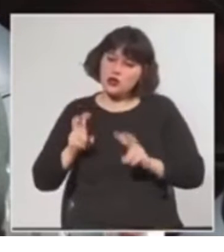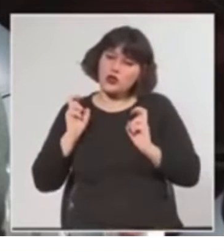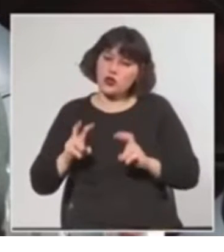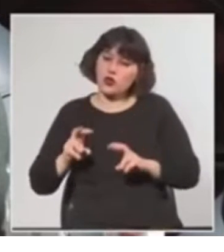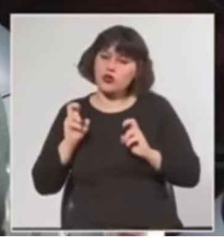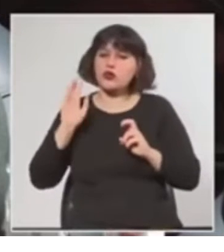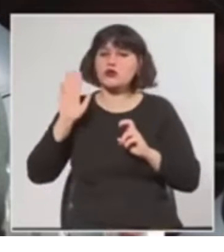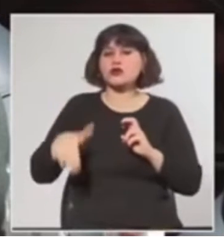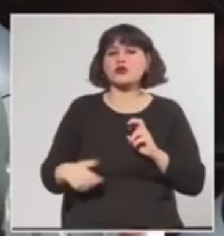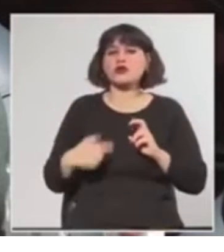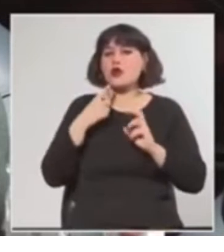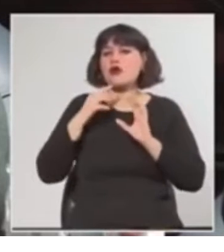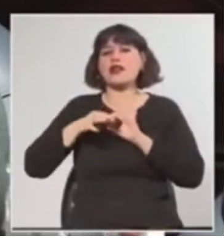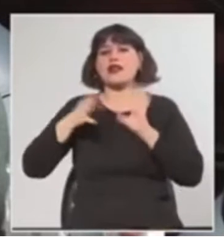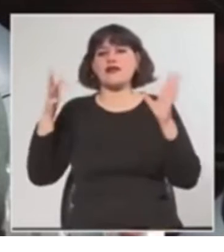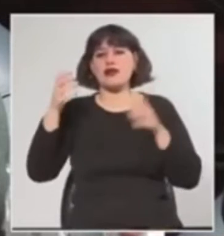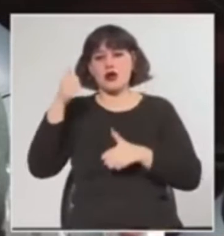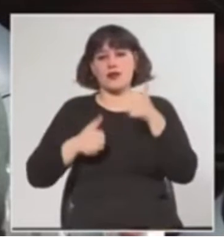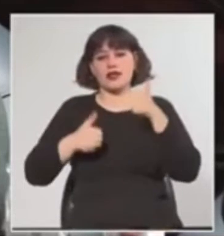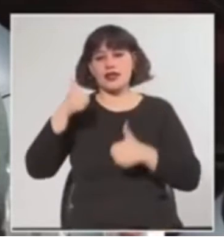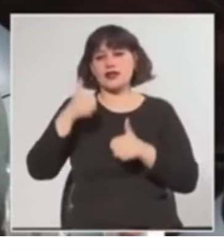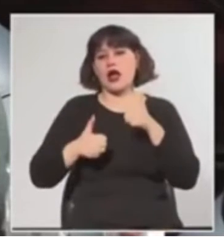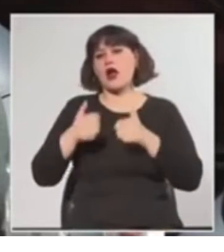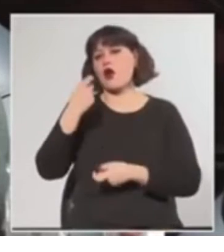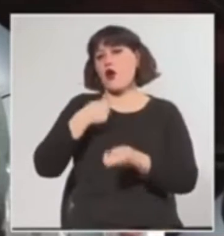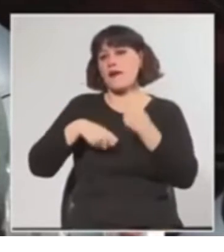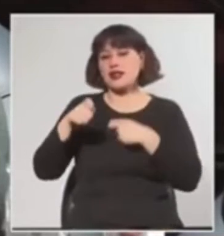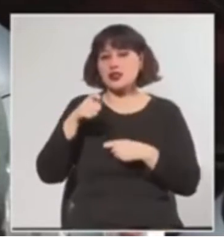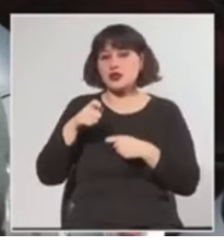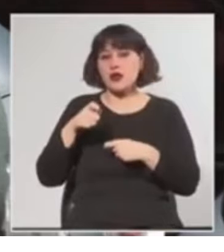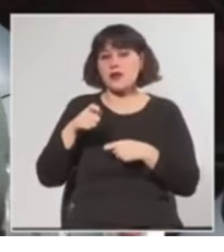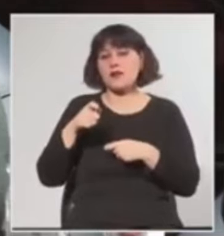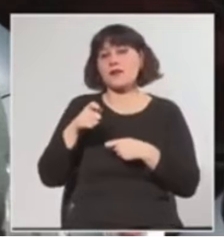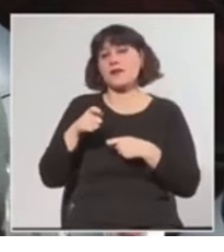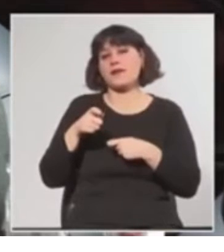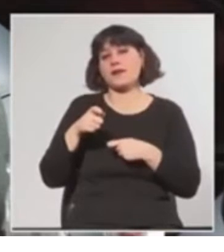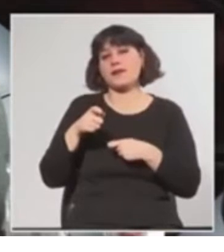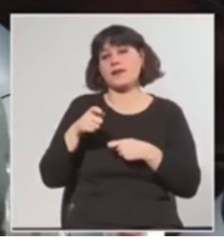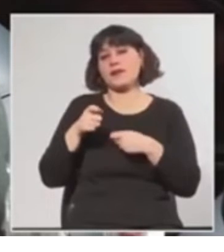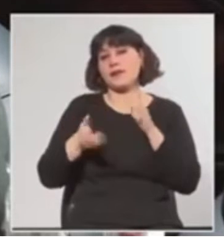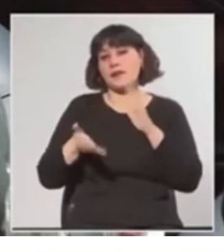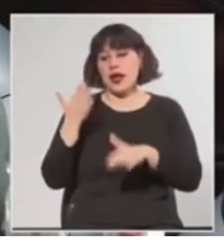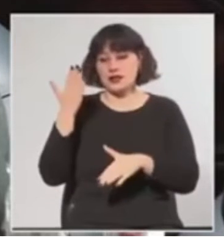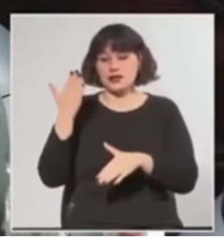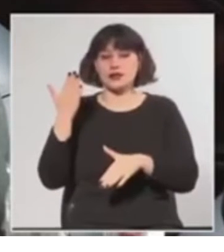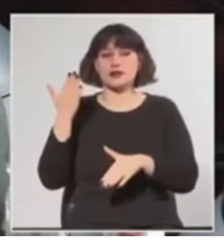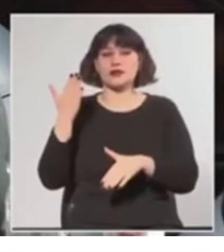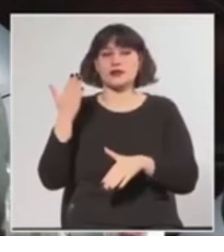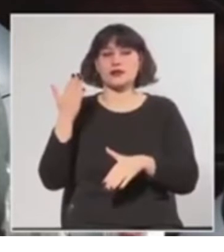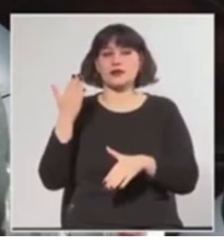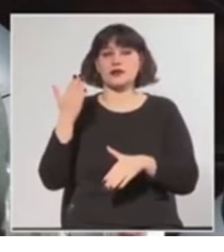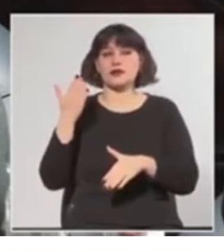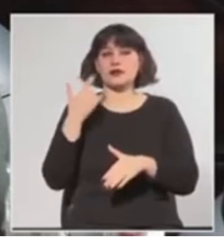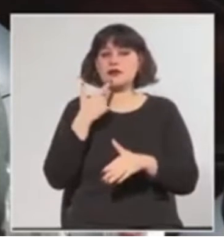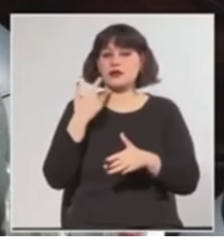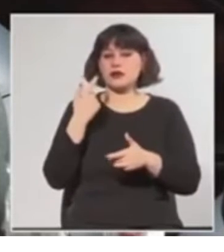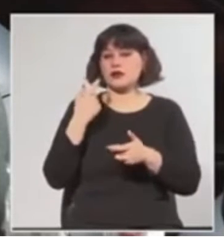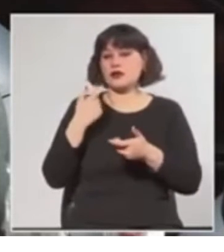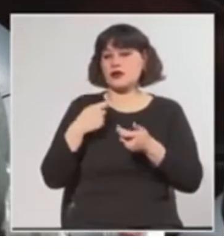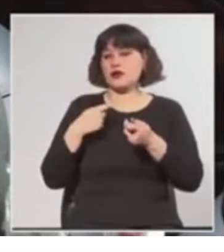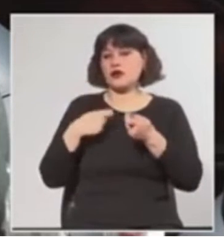que ver con la libre competencia en el comercio y sobre todo la limitación del comercio de gran